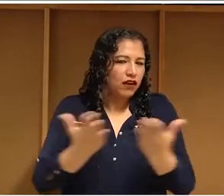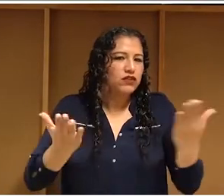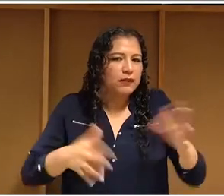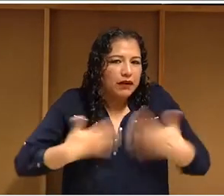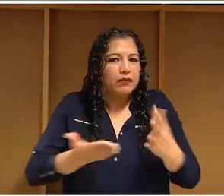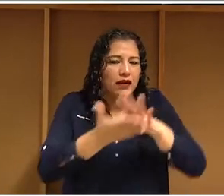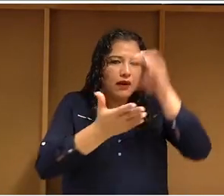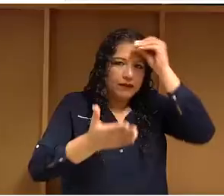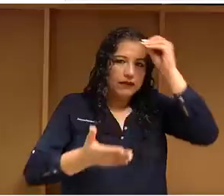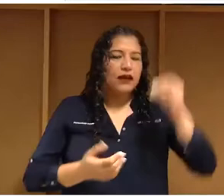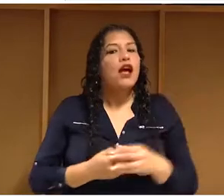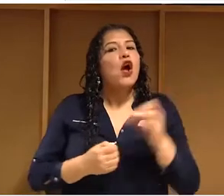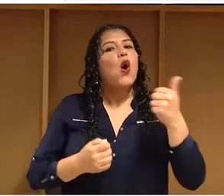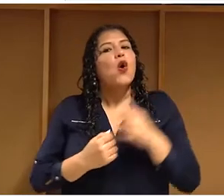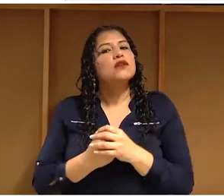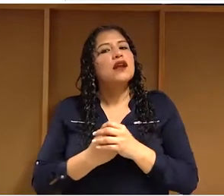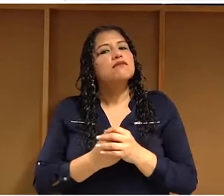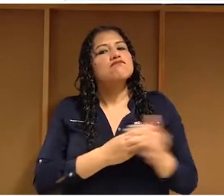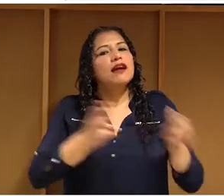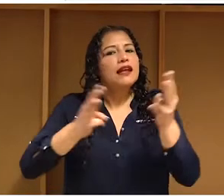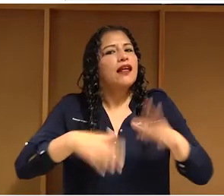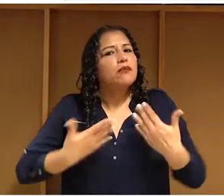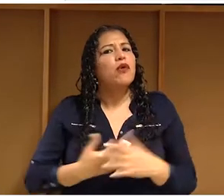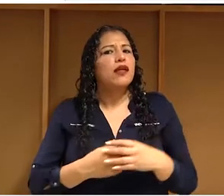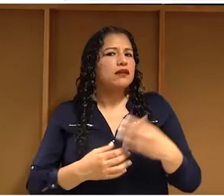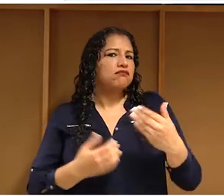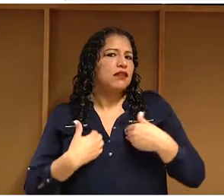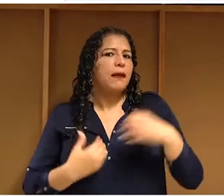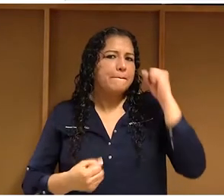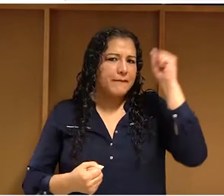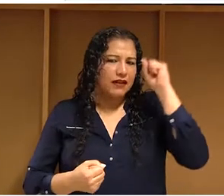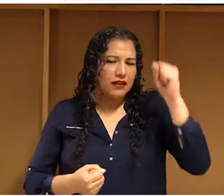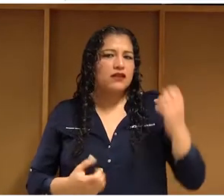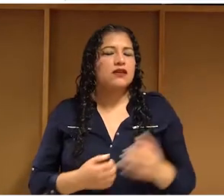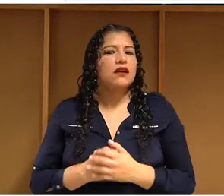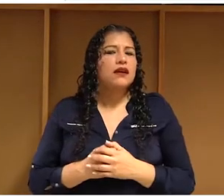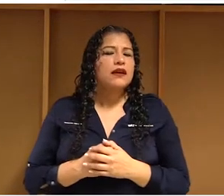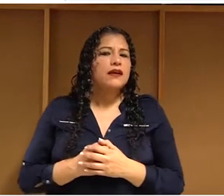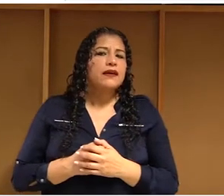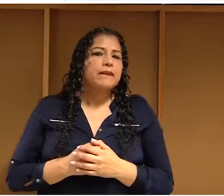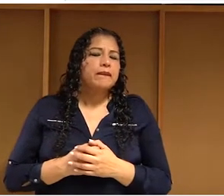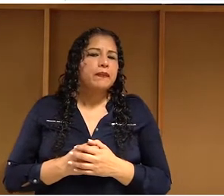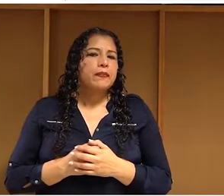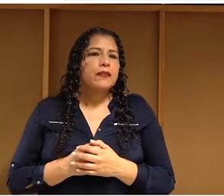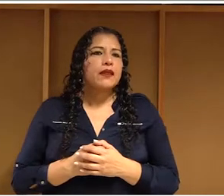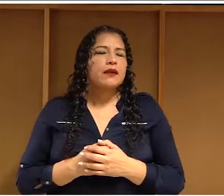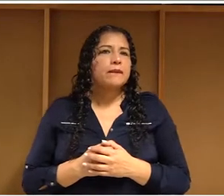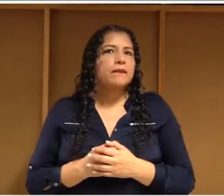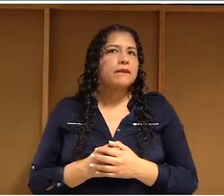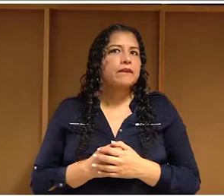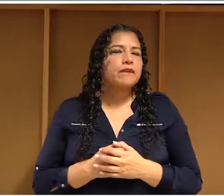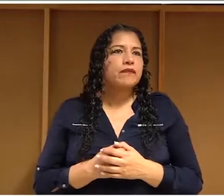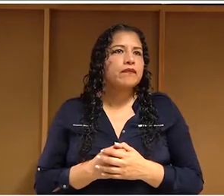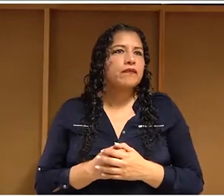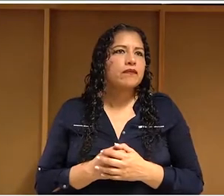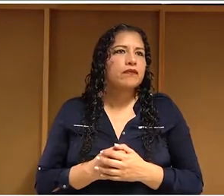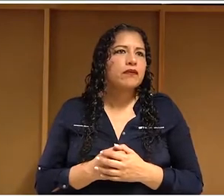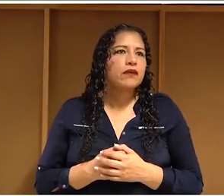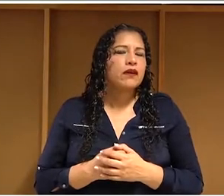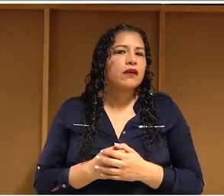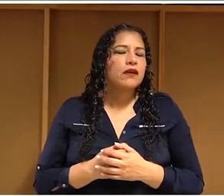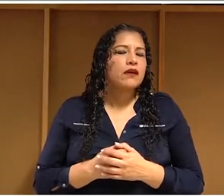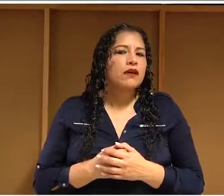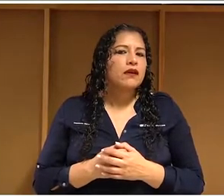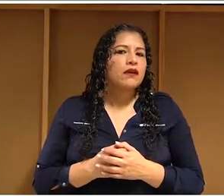Otra forma de ejercer nuestro derecho de acceso a cultura y al conocimiento son las obras en dominio público. Las obras en dominio público son estas